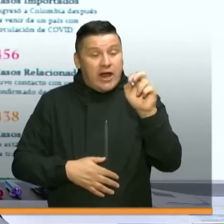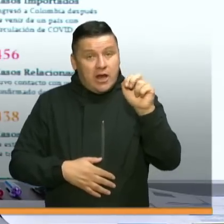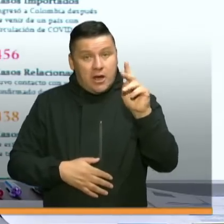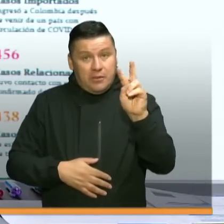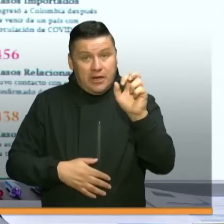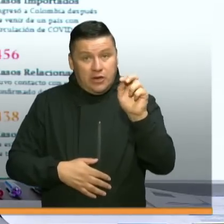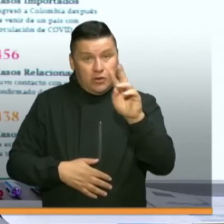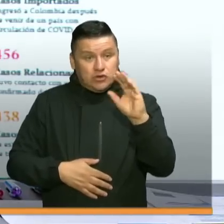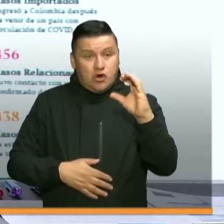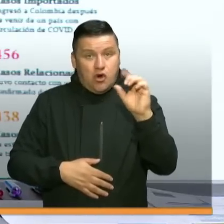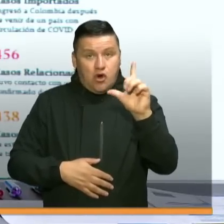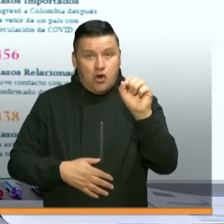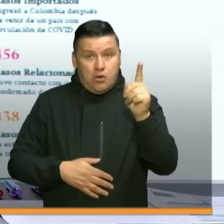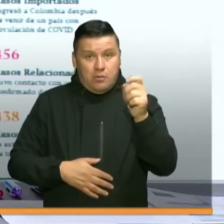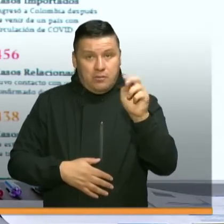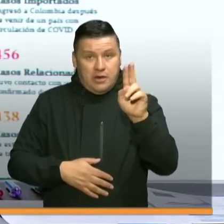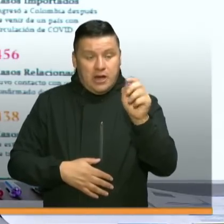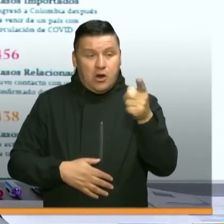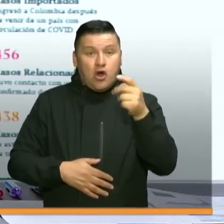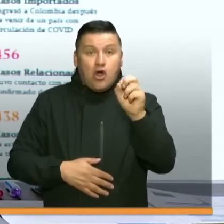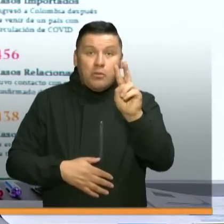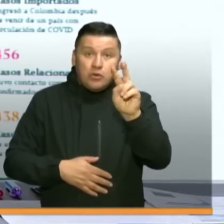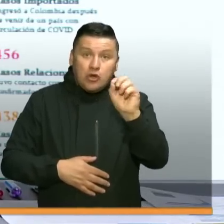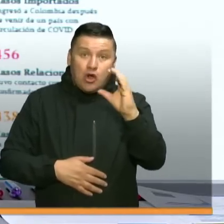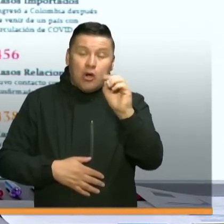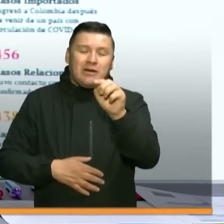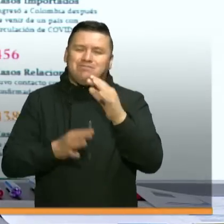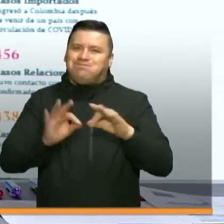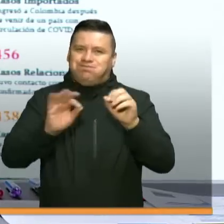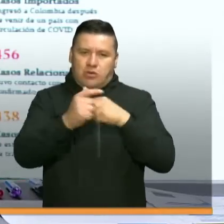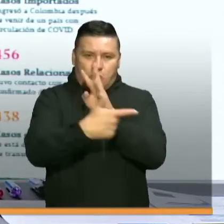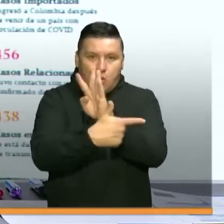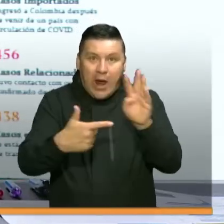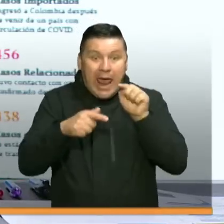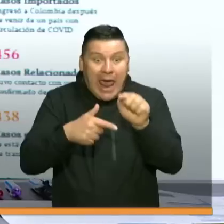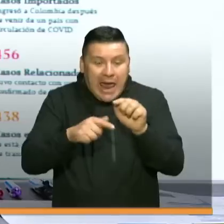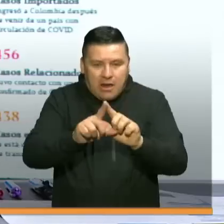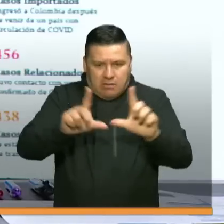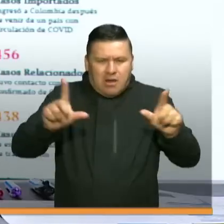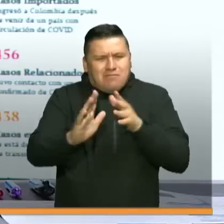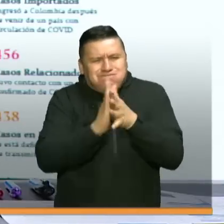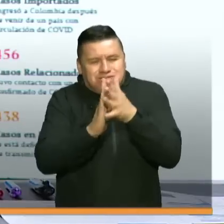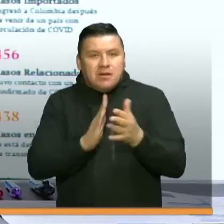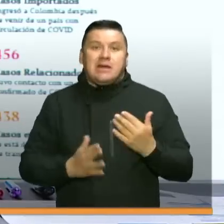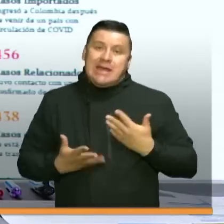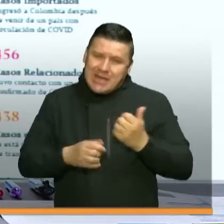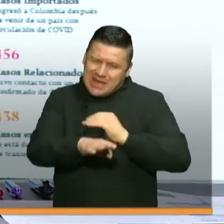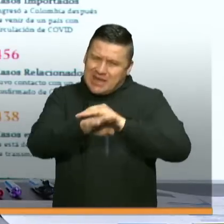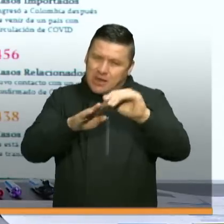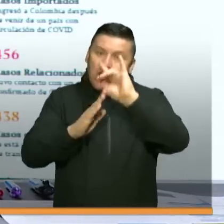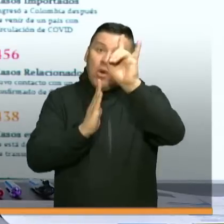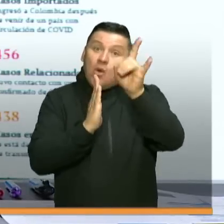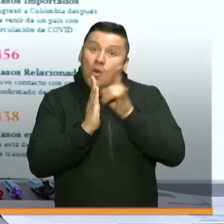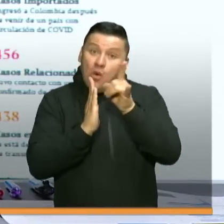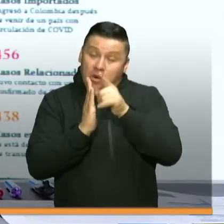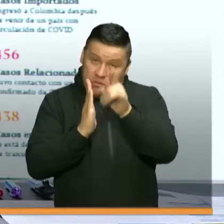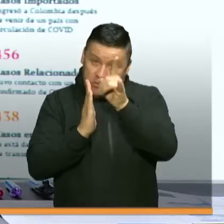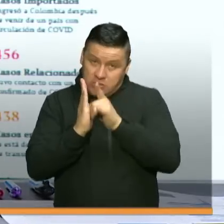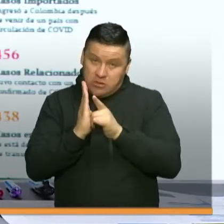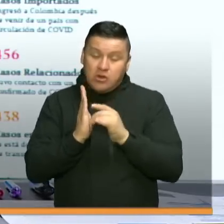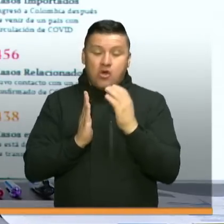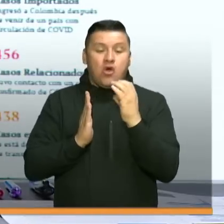.gov.co es el portal que tenemos habilitado y también quisiera invitarte a descargar la aplicación